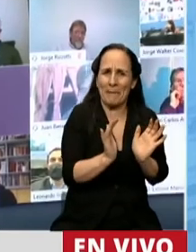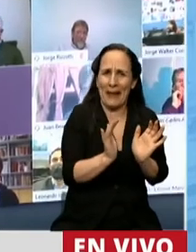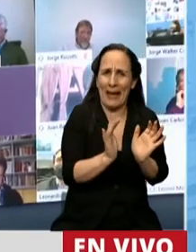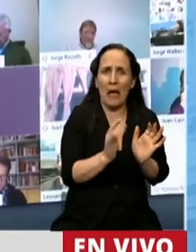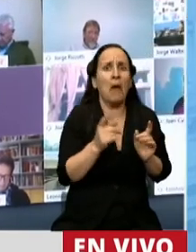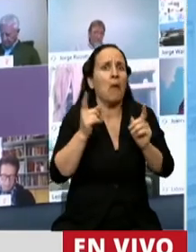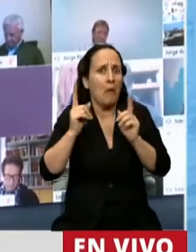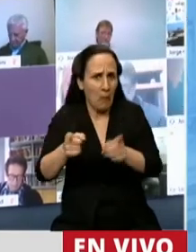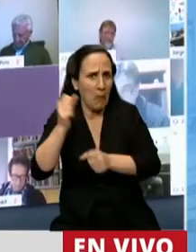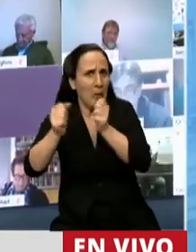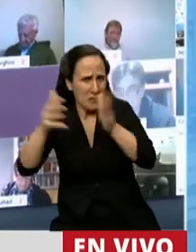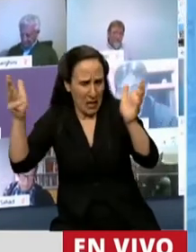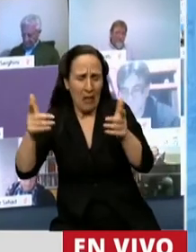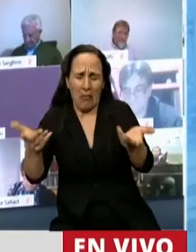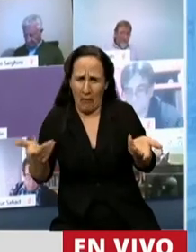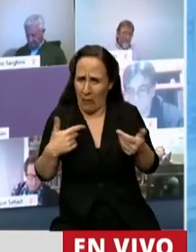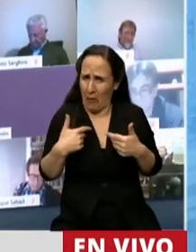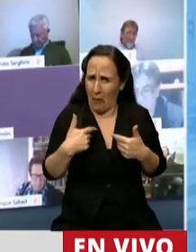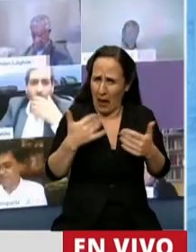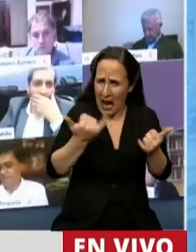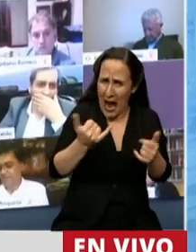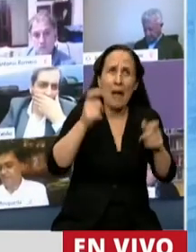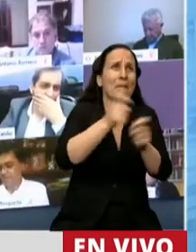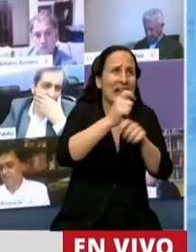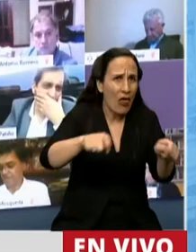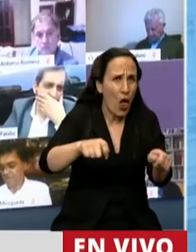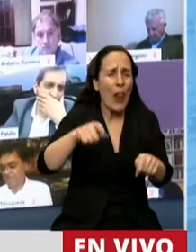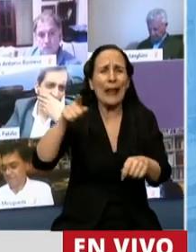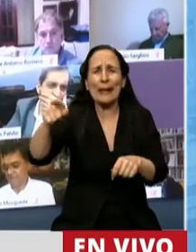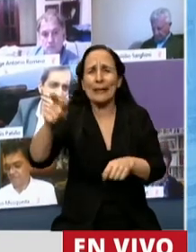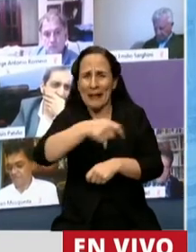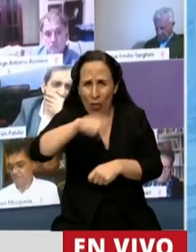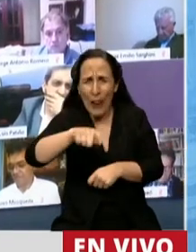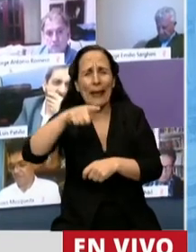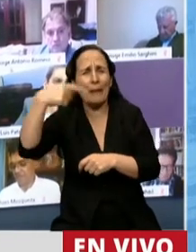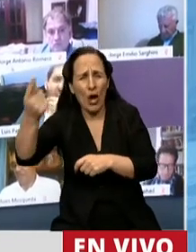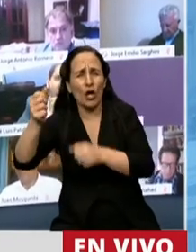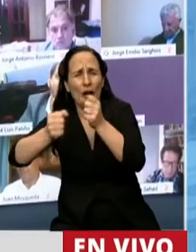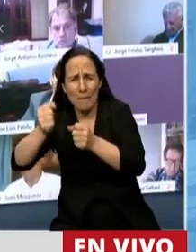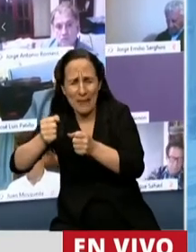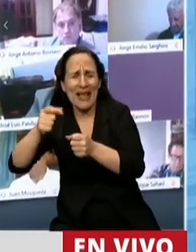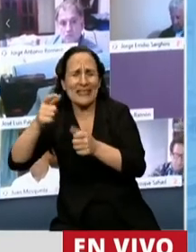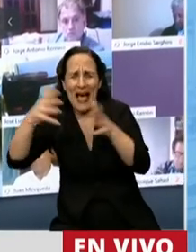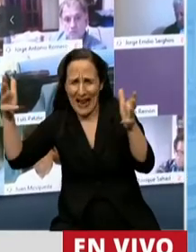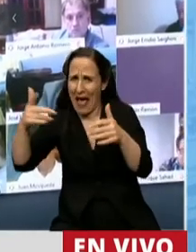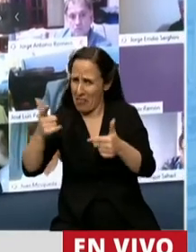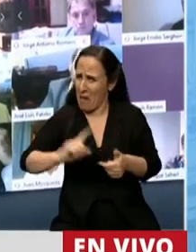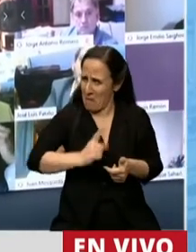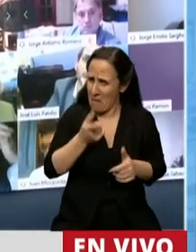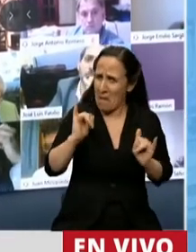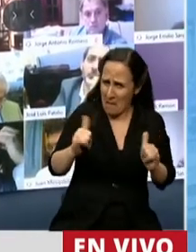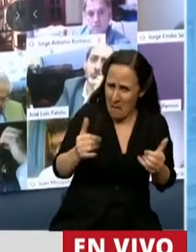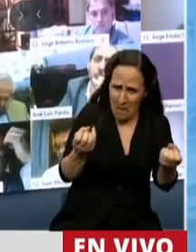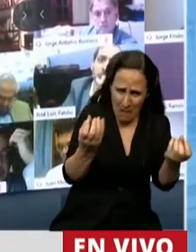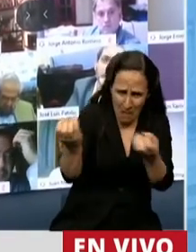haya grandes empresas. Nosotros queremos que haya muchos mercados libres y muchas empresas grandes de software. Nos enorgullece que haya empresas grandes. Lo que